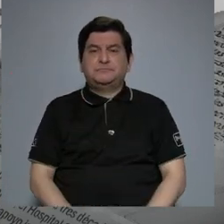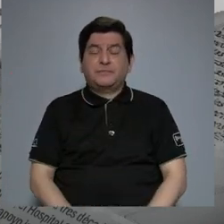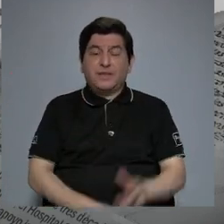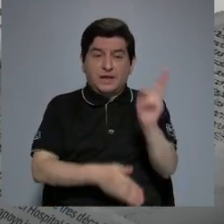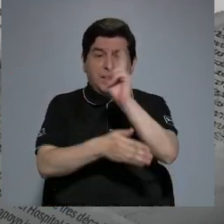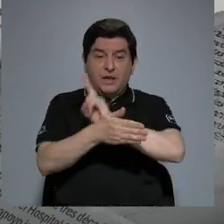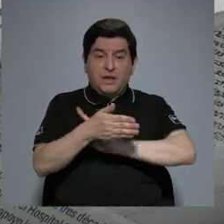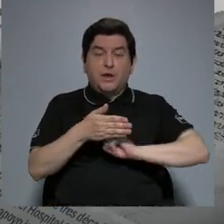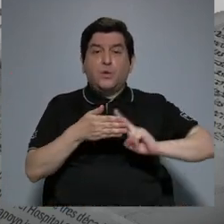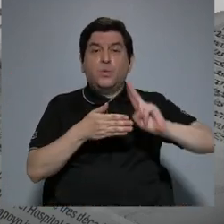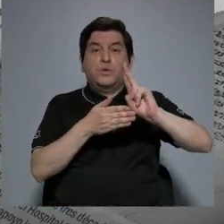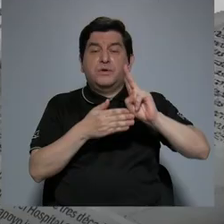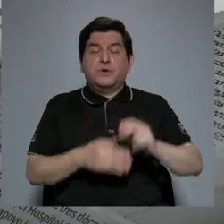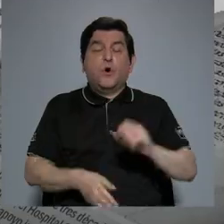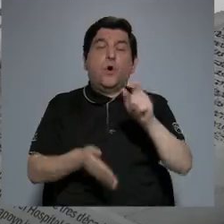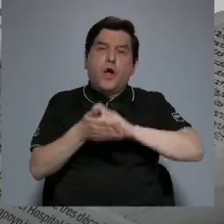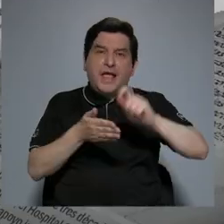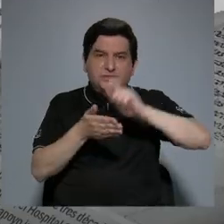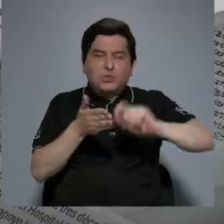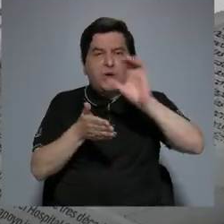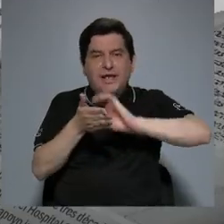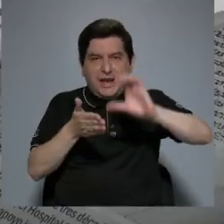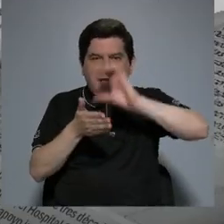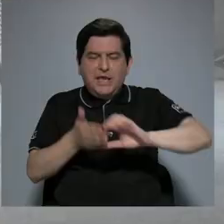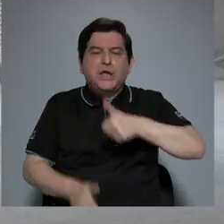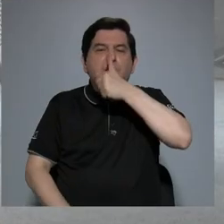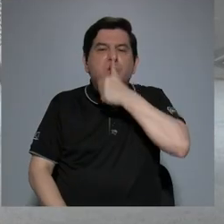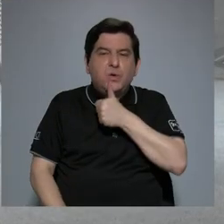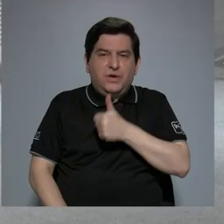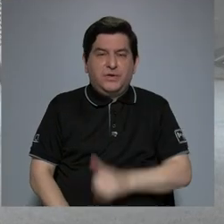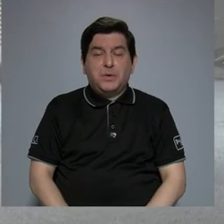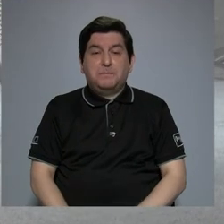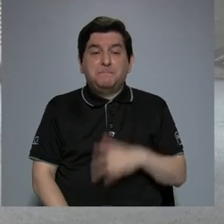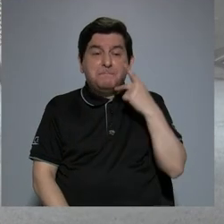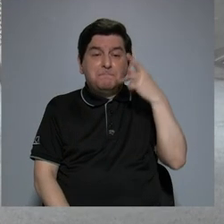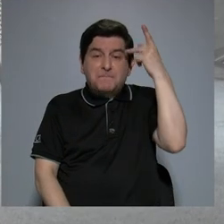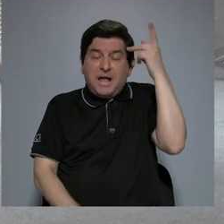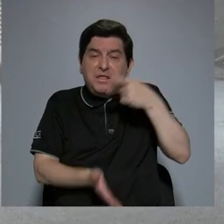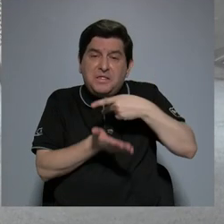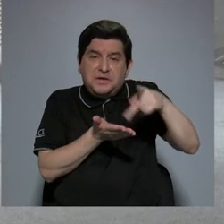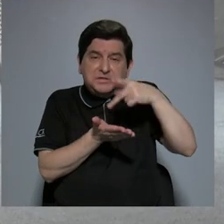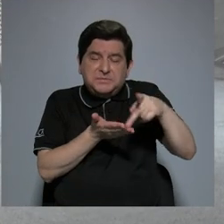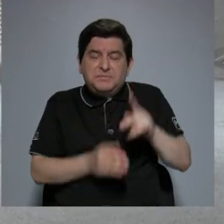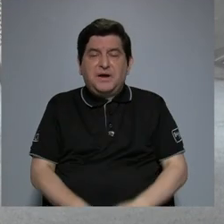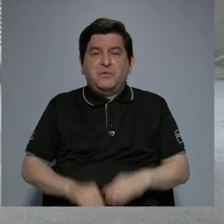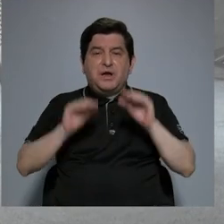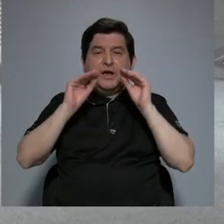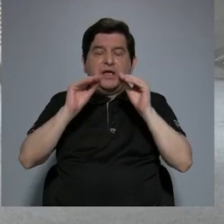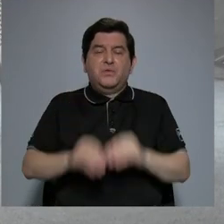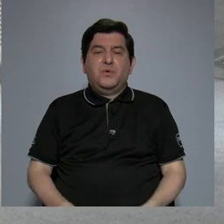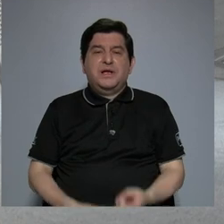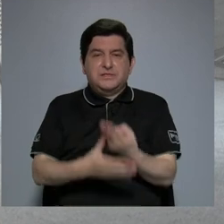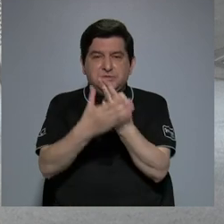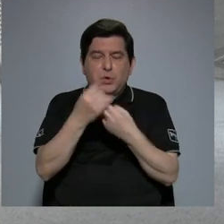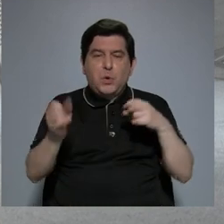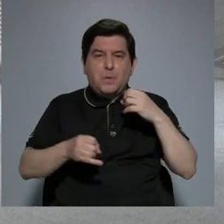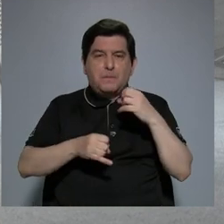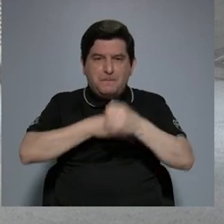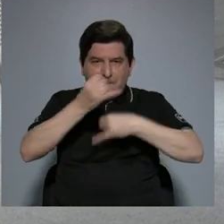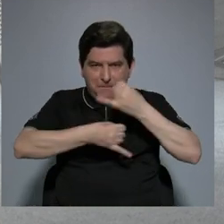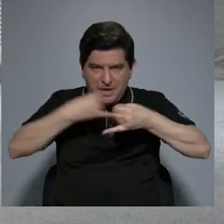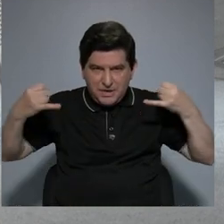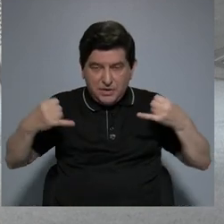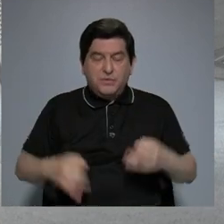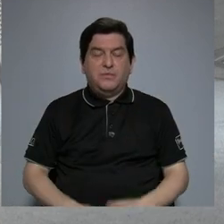escuelas y colegios privados, pues los papás pagan por una educación bilingüe. Sí, aquí